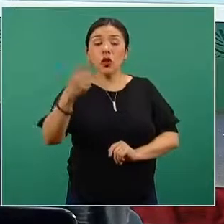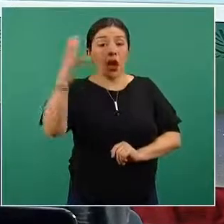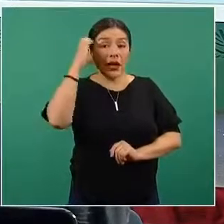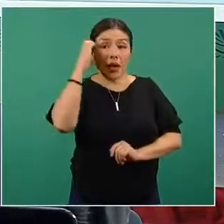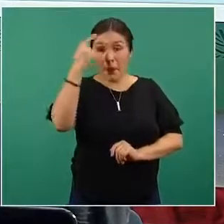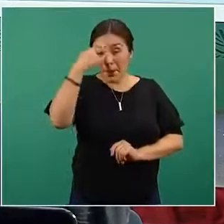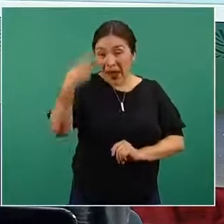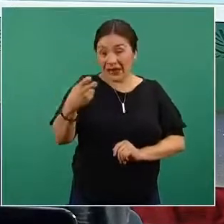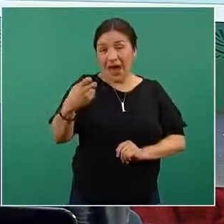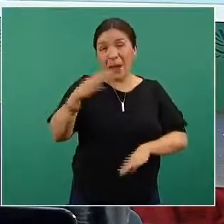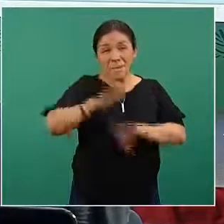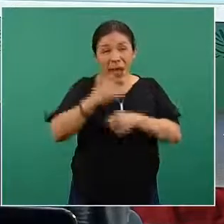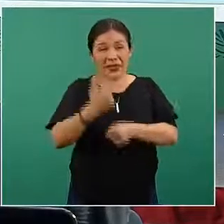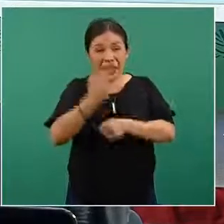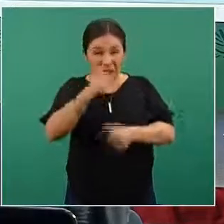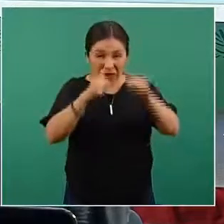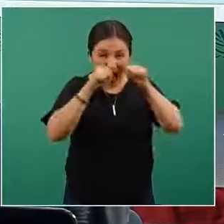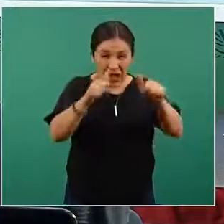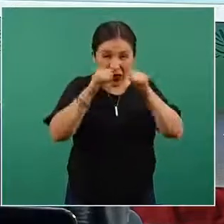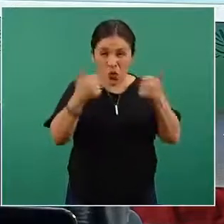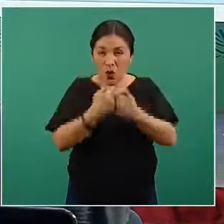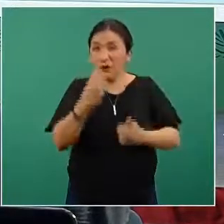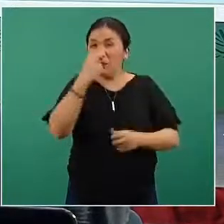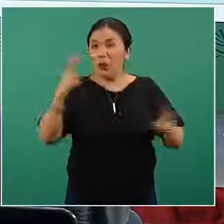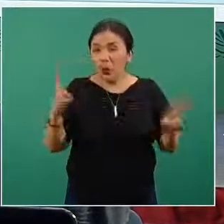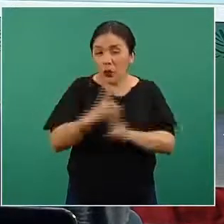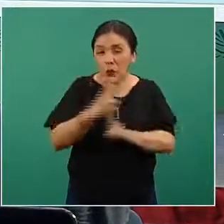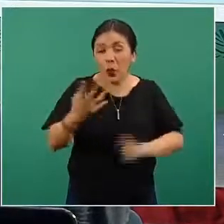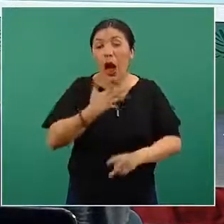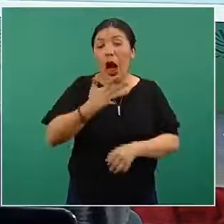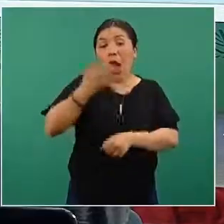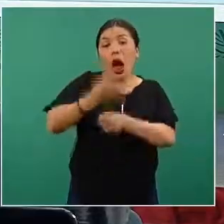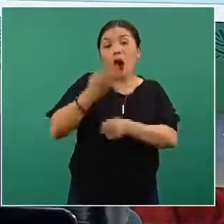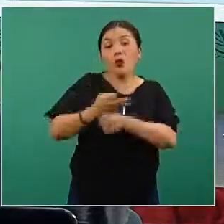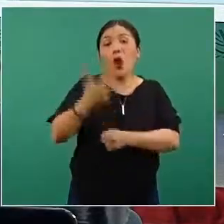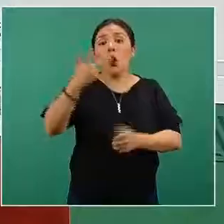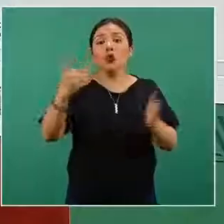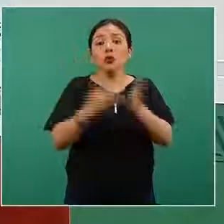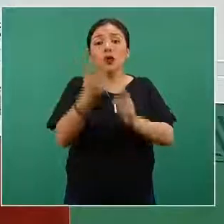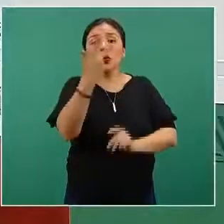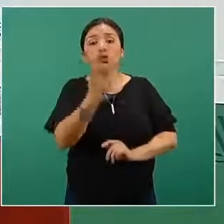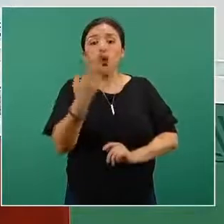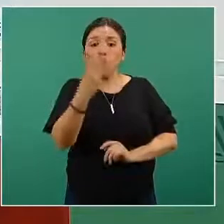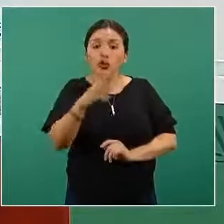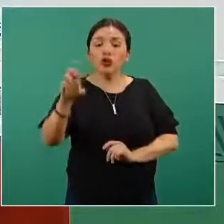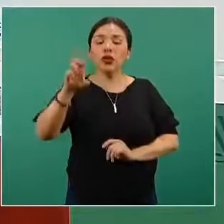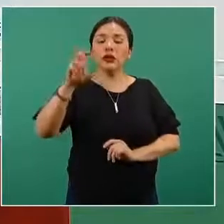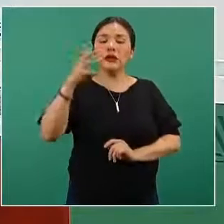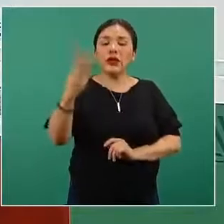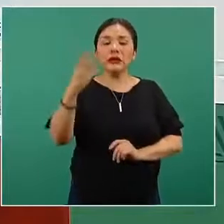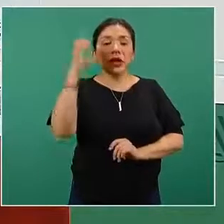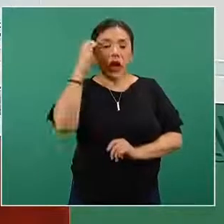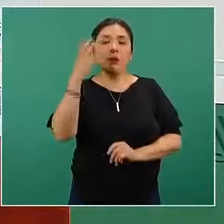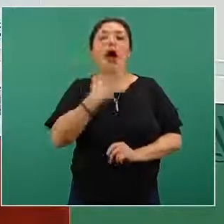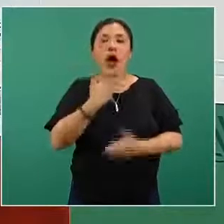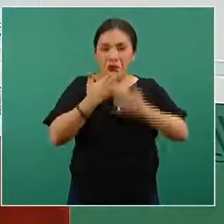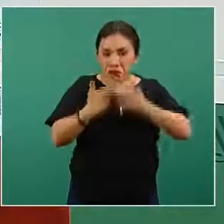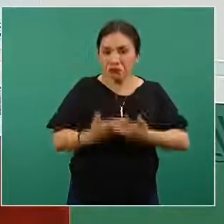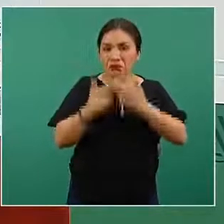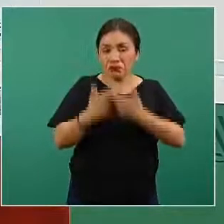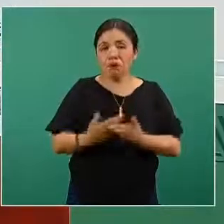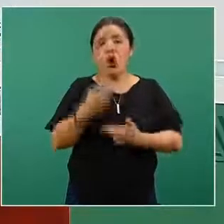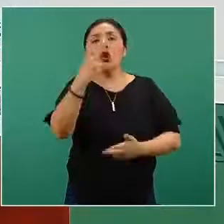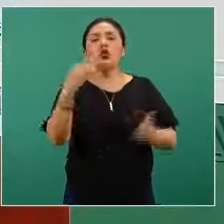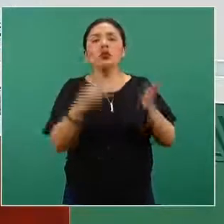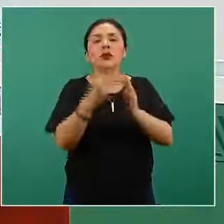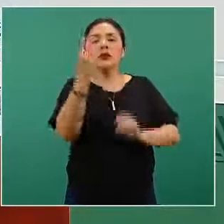característica de tener ventilador, tenemos actualmente ocho mil ochocientas tres camas disponibles y tenemos dos mil